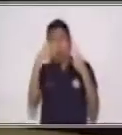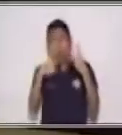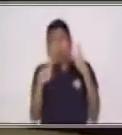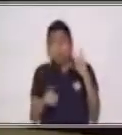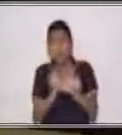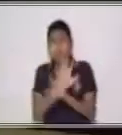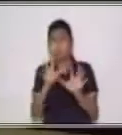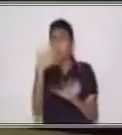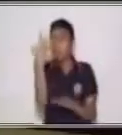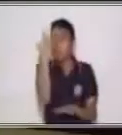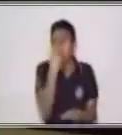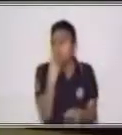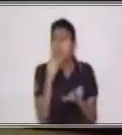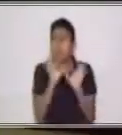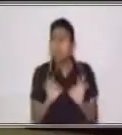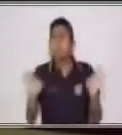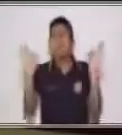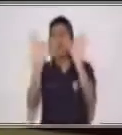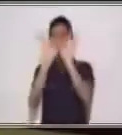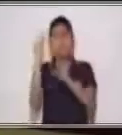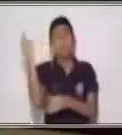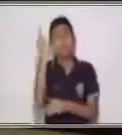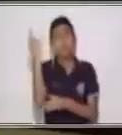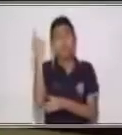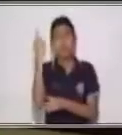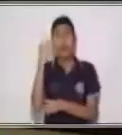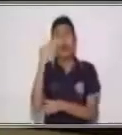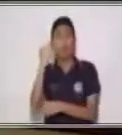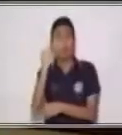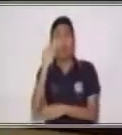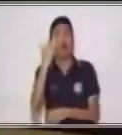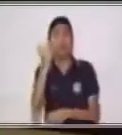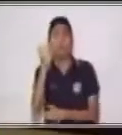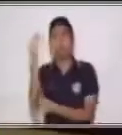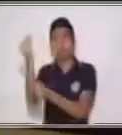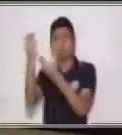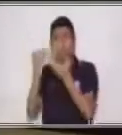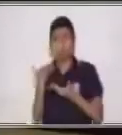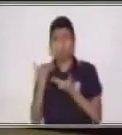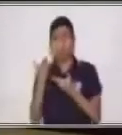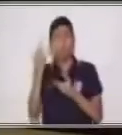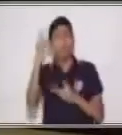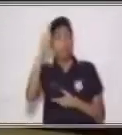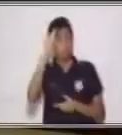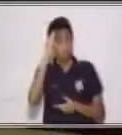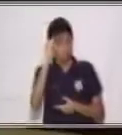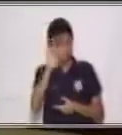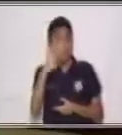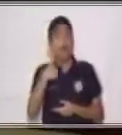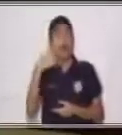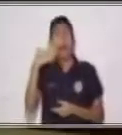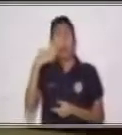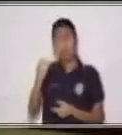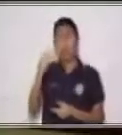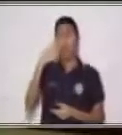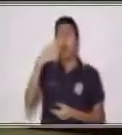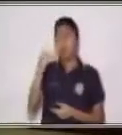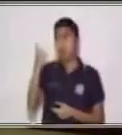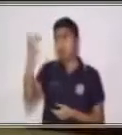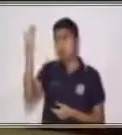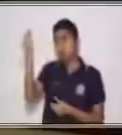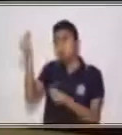importantes que nos dan nuestros abuelos. Recuerda que recibimos mucho amor y cariño de parte de ellos.